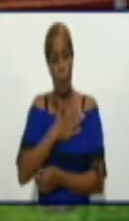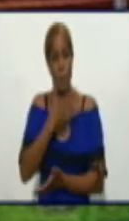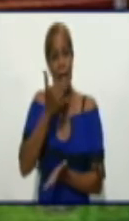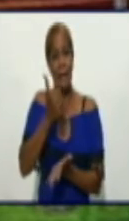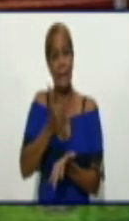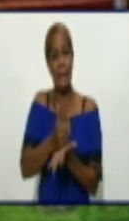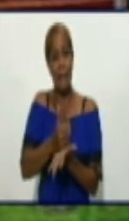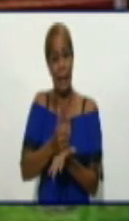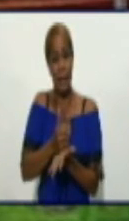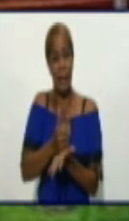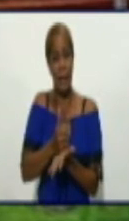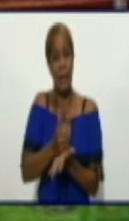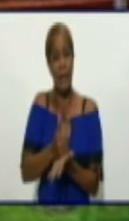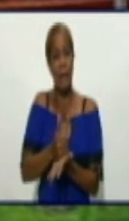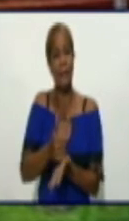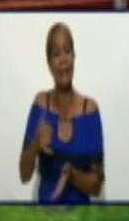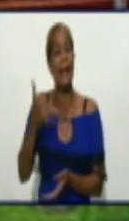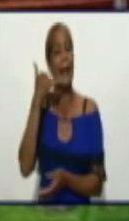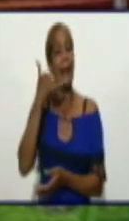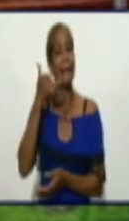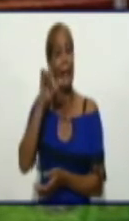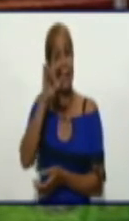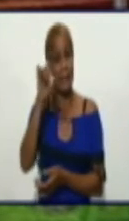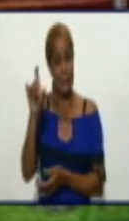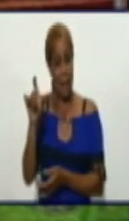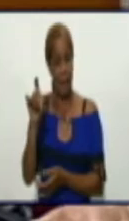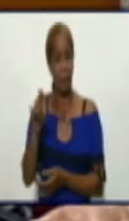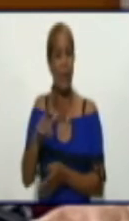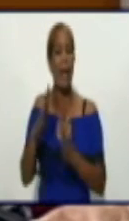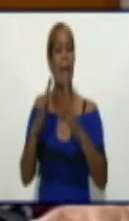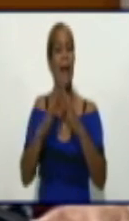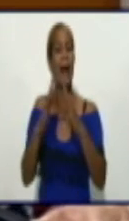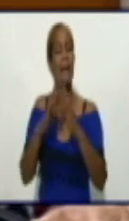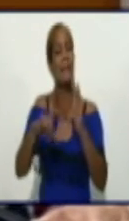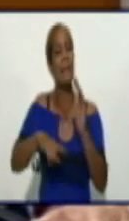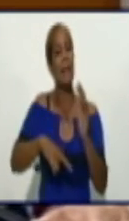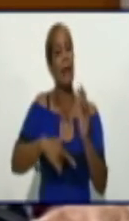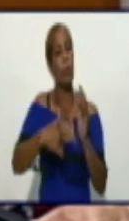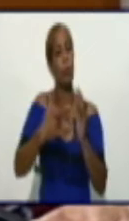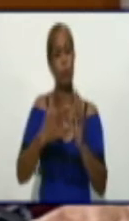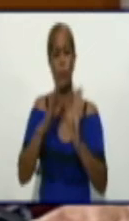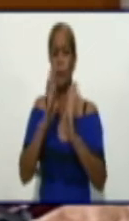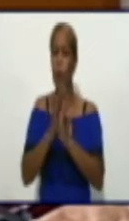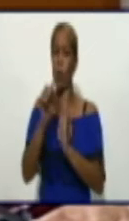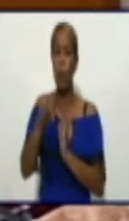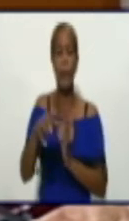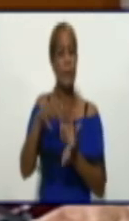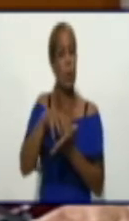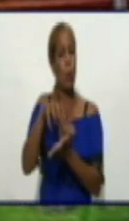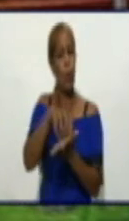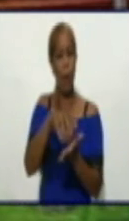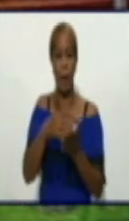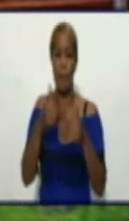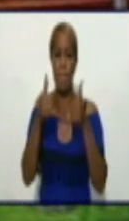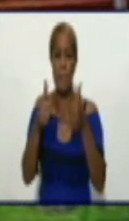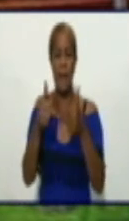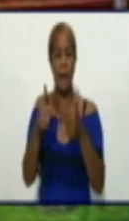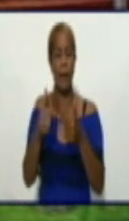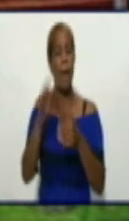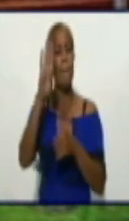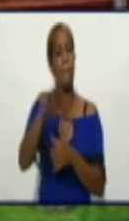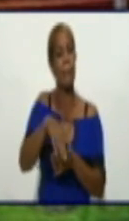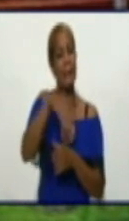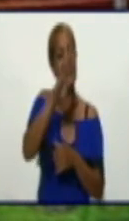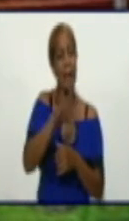Texa, la Casa de la Cultura, el museo, entre muchos otros también. Cómo se